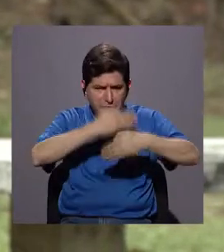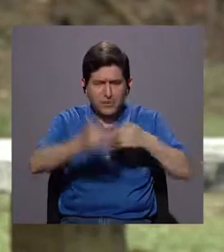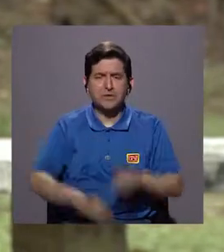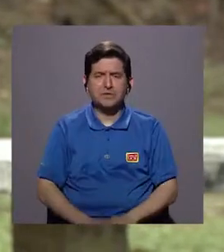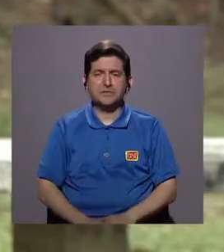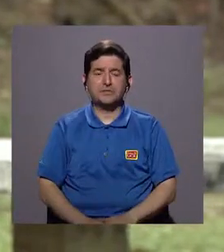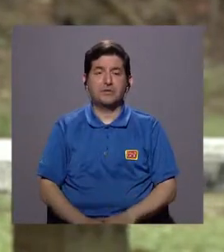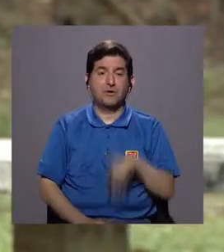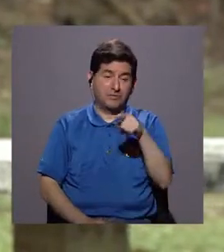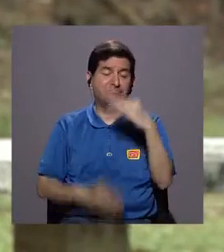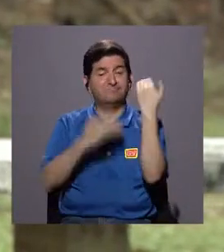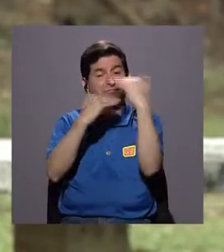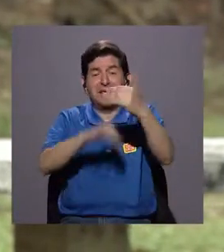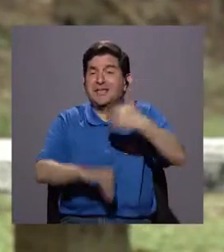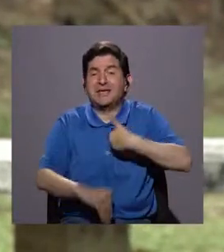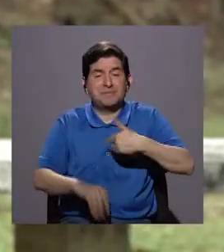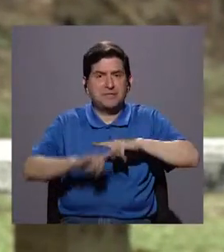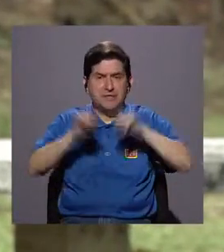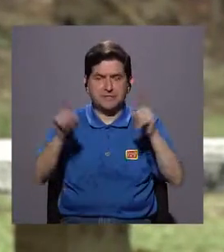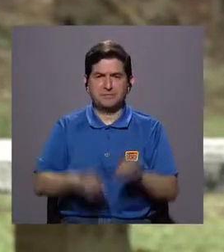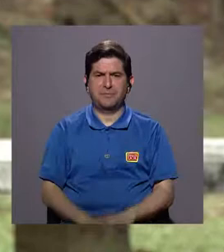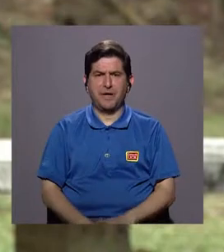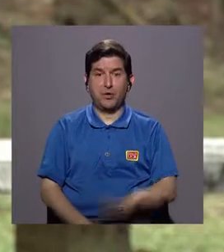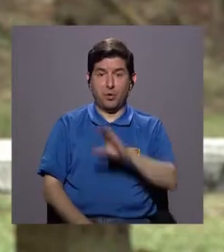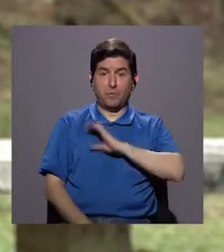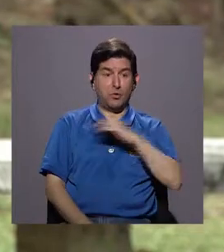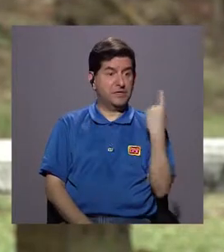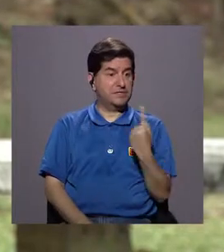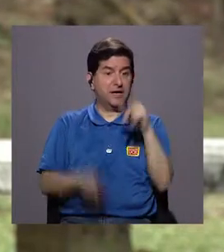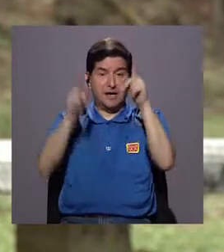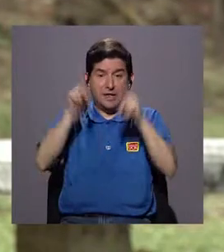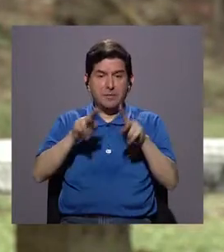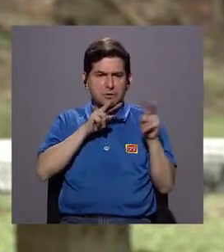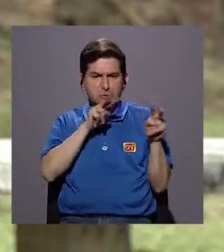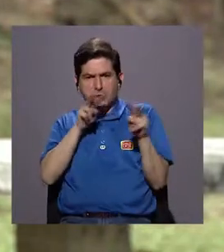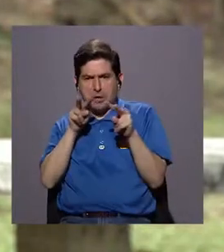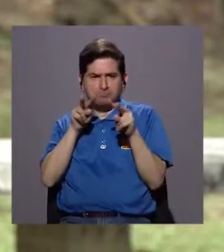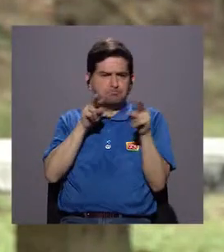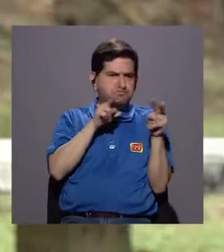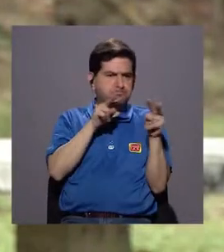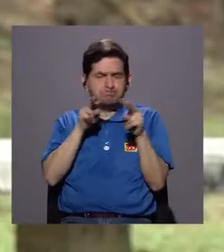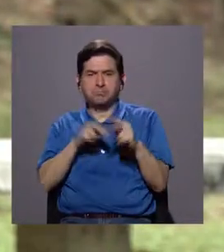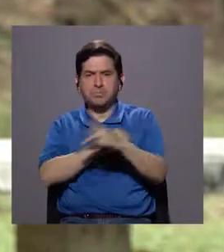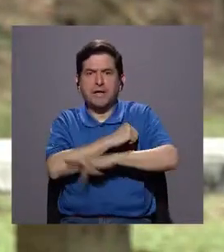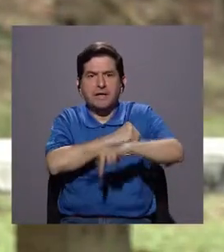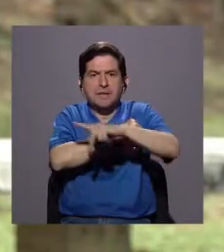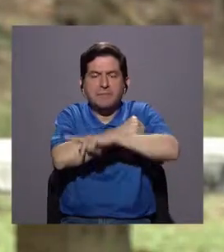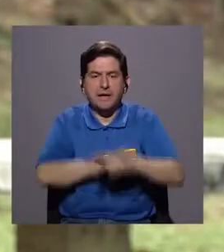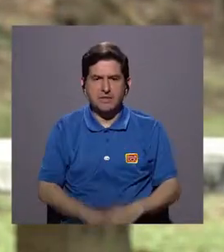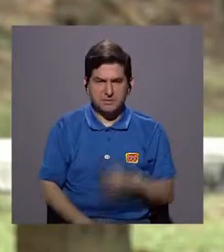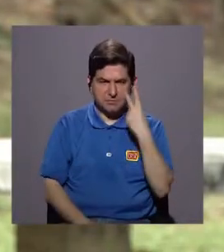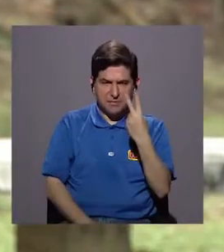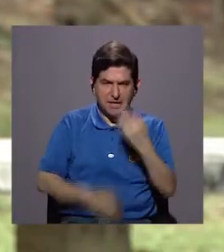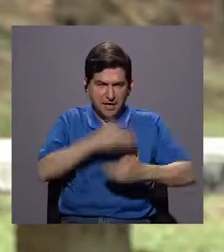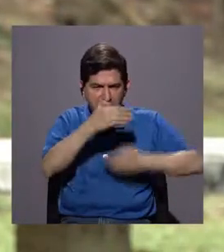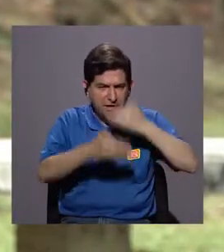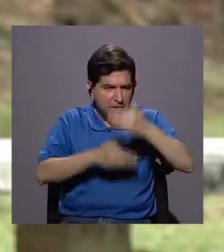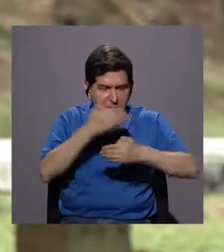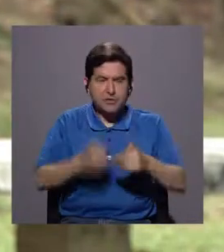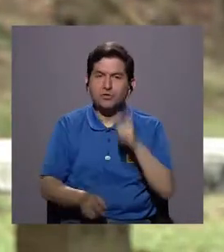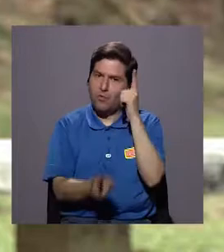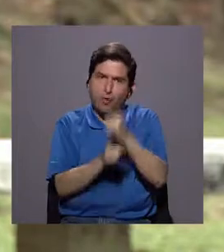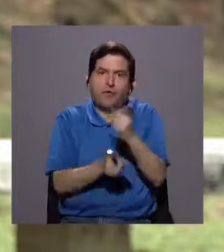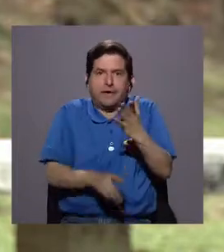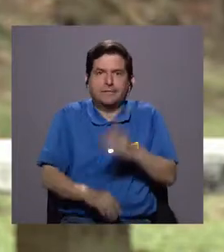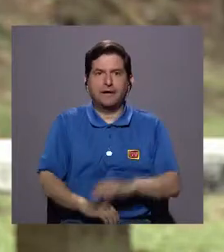hacia donde llegan sus límites. Pero tendría que ponernos un policía a cada uno y a cada una de las habitantes de este país para ver si las gestiones que